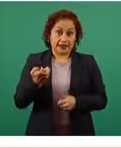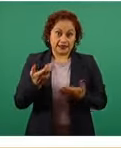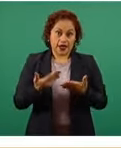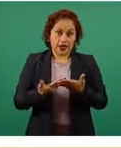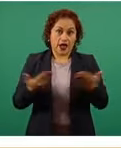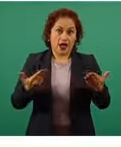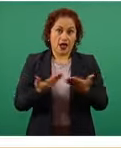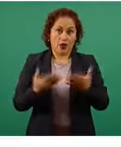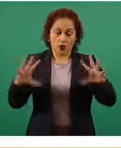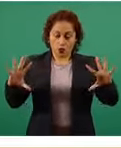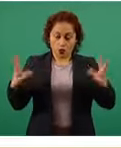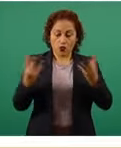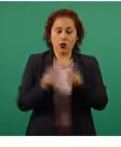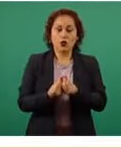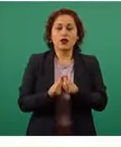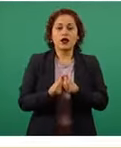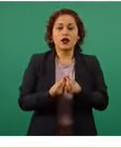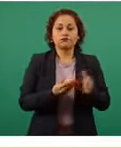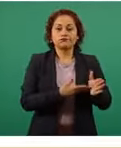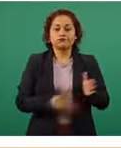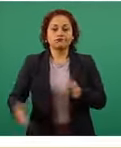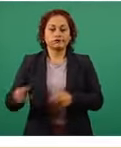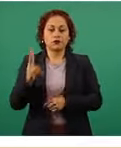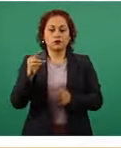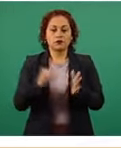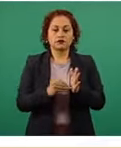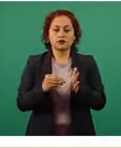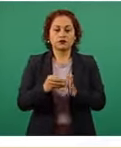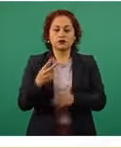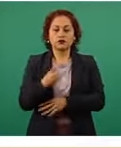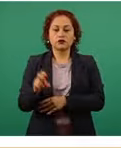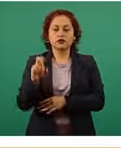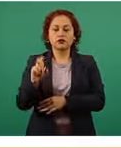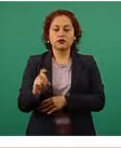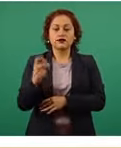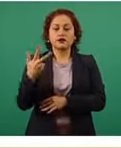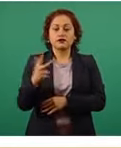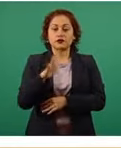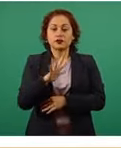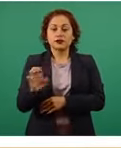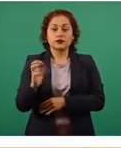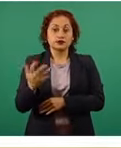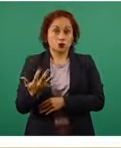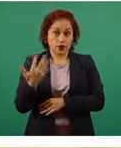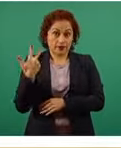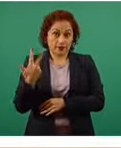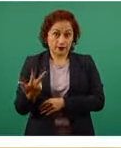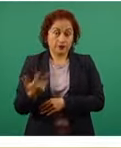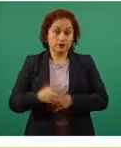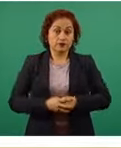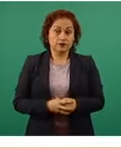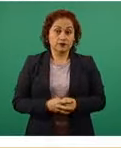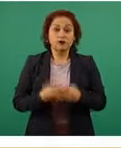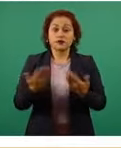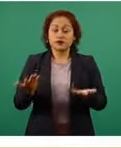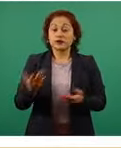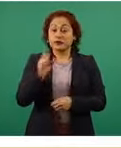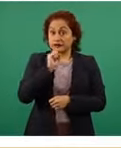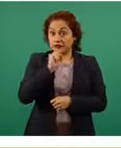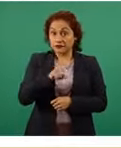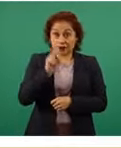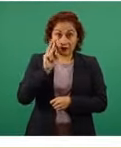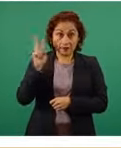dos millones 238,559 y, como ustedes pueden ver, la mayoría ya está